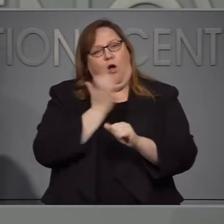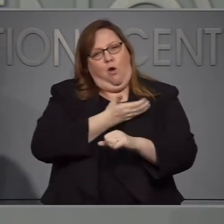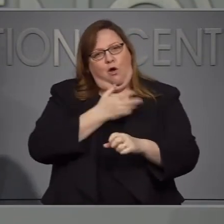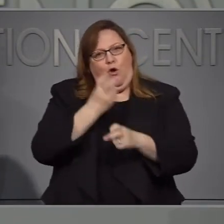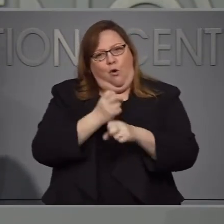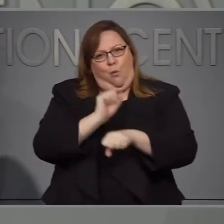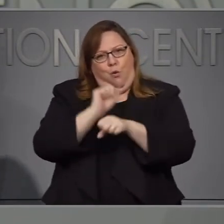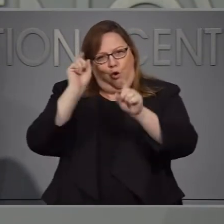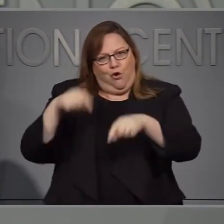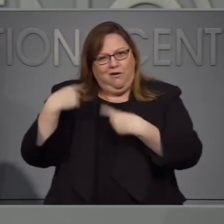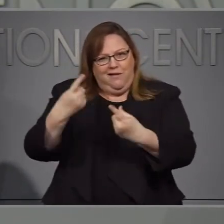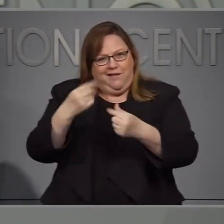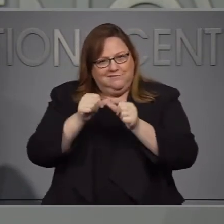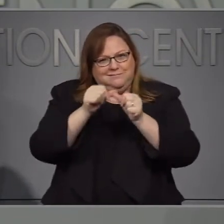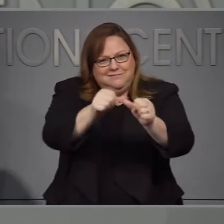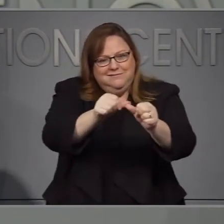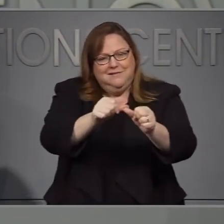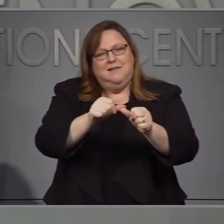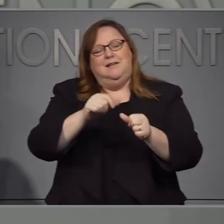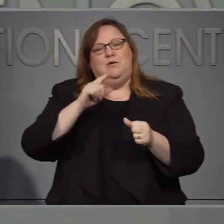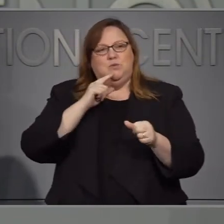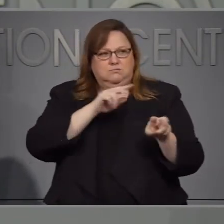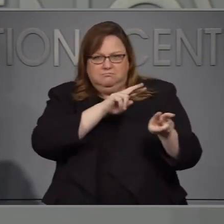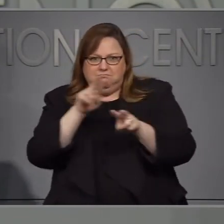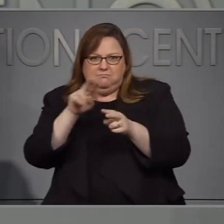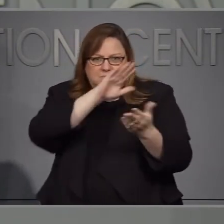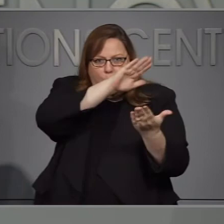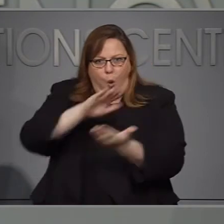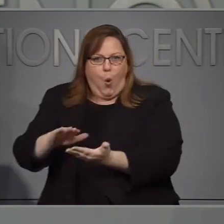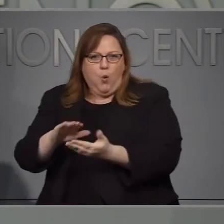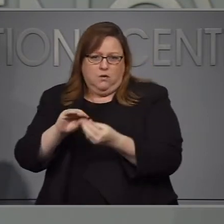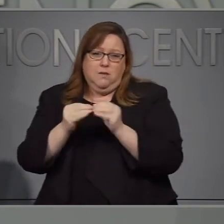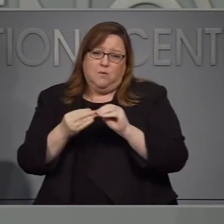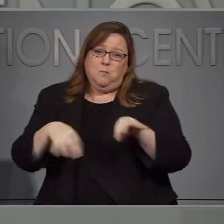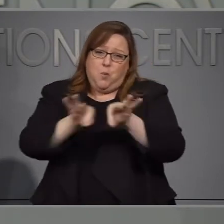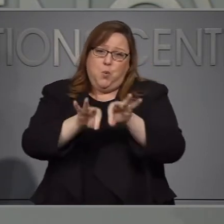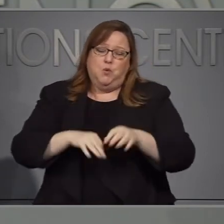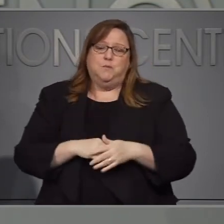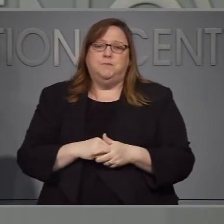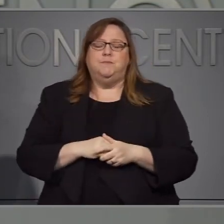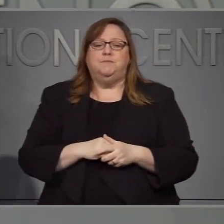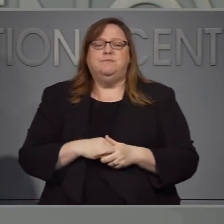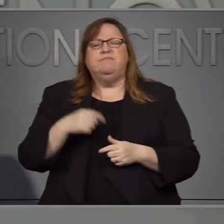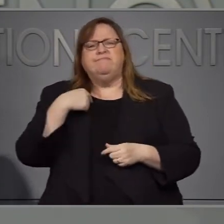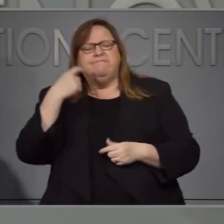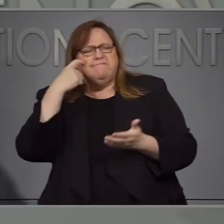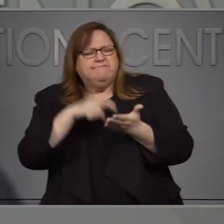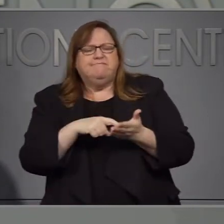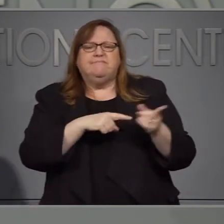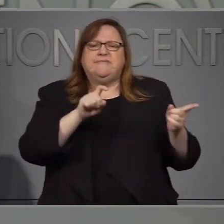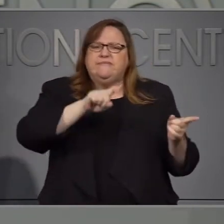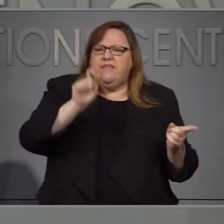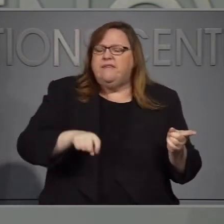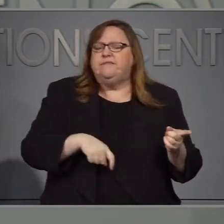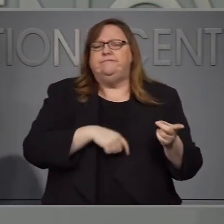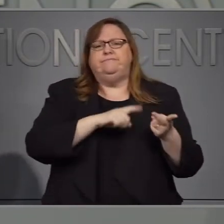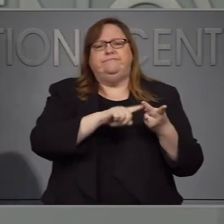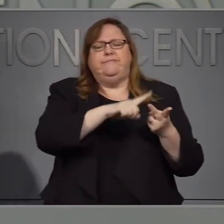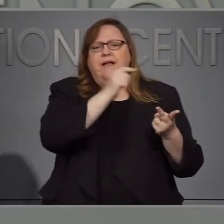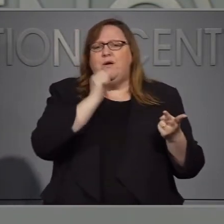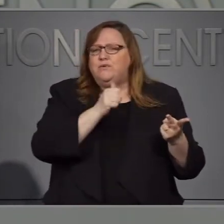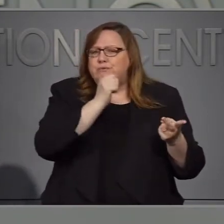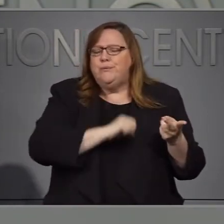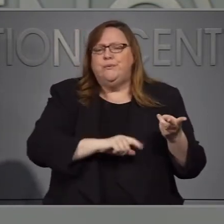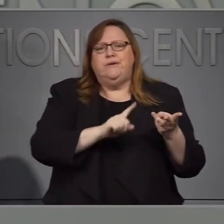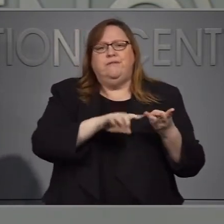que realmente es importante que todos continuamos haciendo lo posible por. Mantener en la propagación baja no es que estemos como